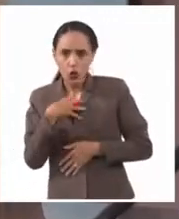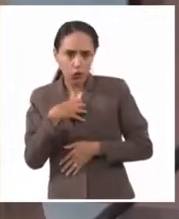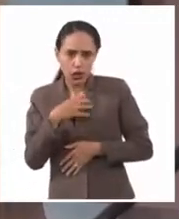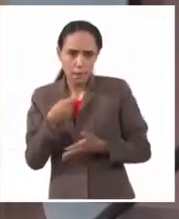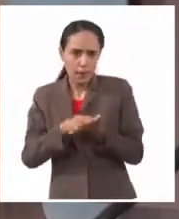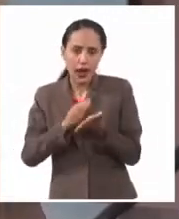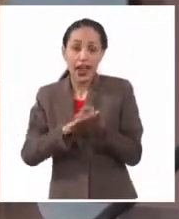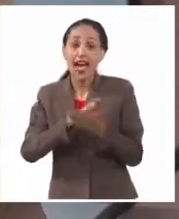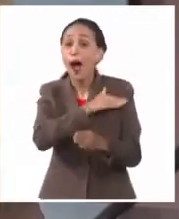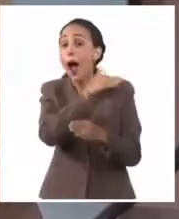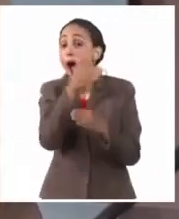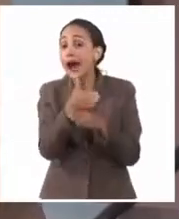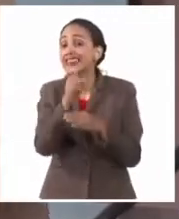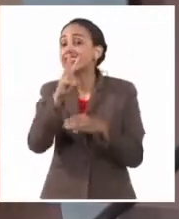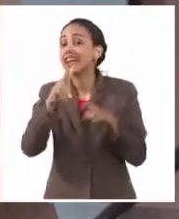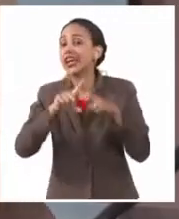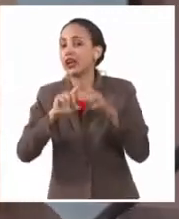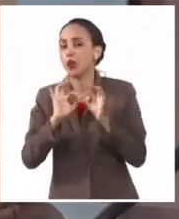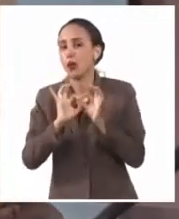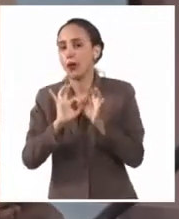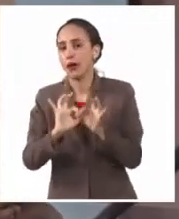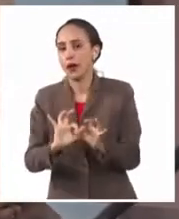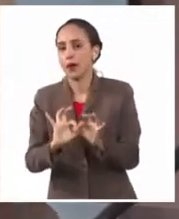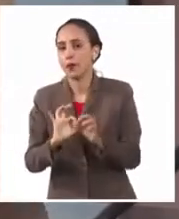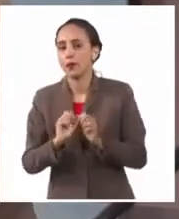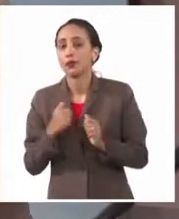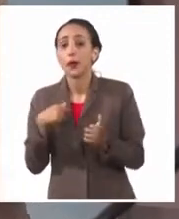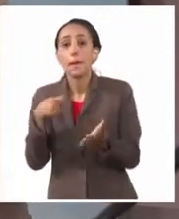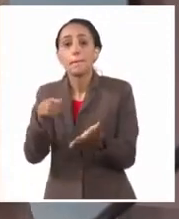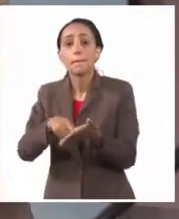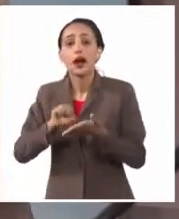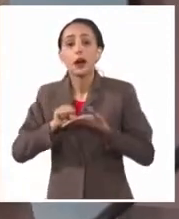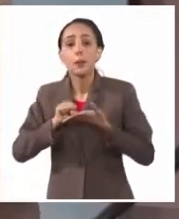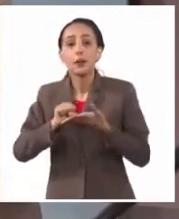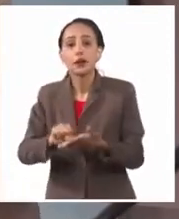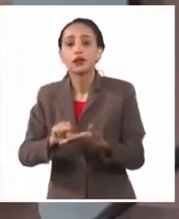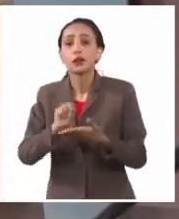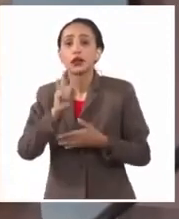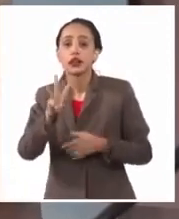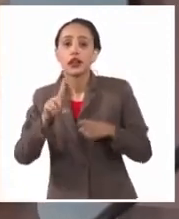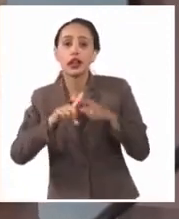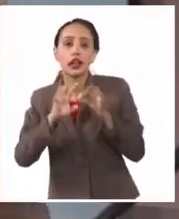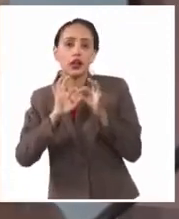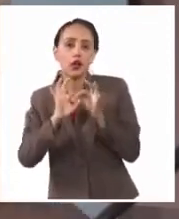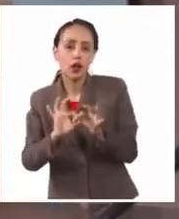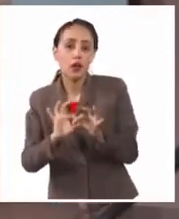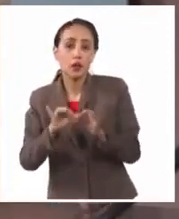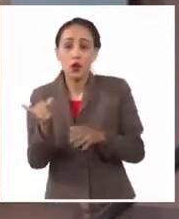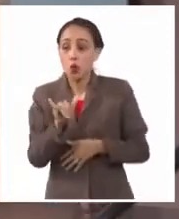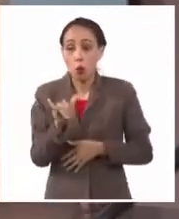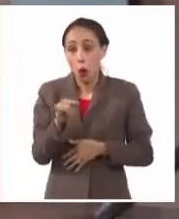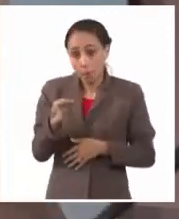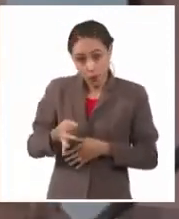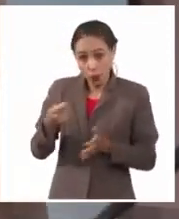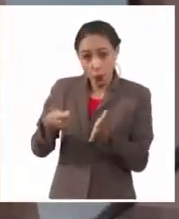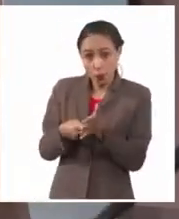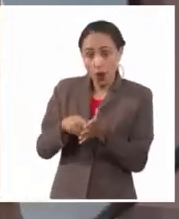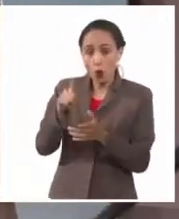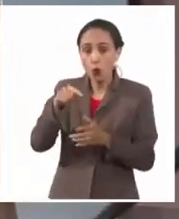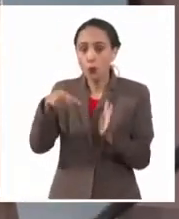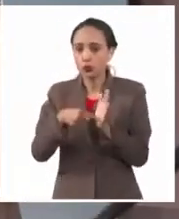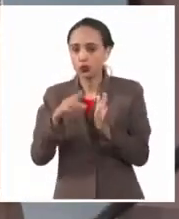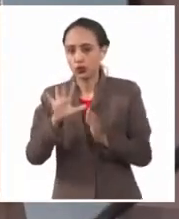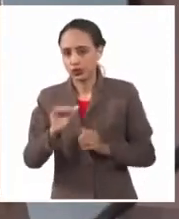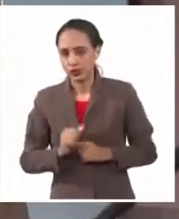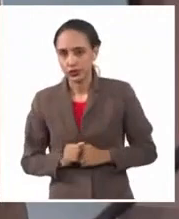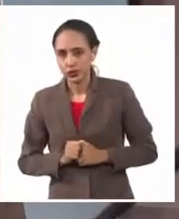y pagará por el servicio por 3 kilogramos, bueno, lo mismo que pagaba por 1,5. Incluso se